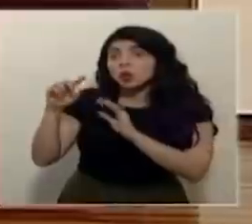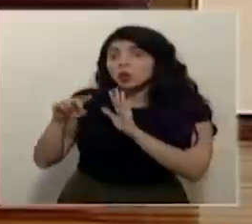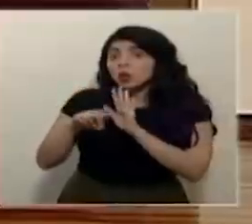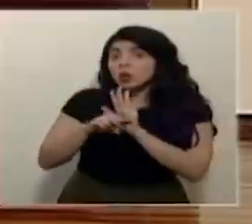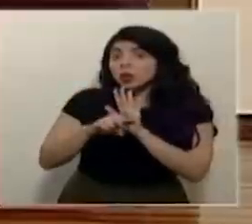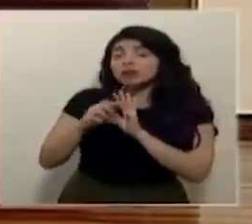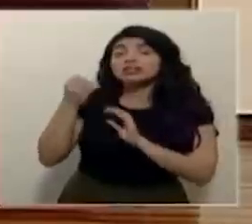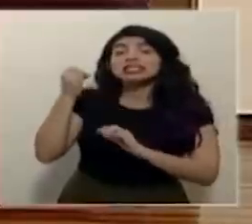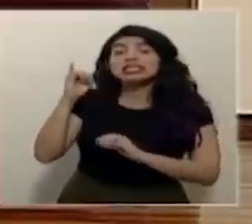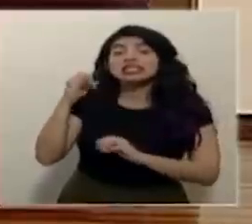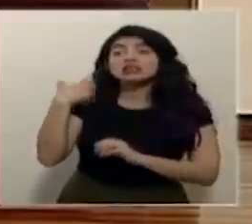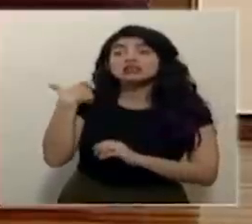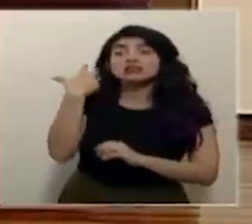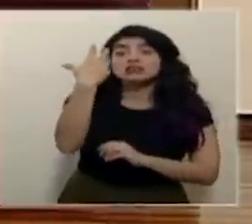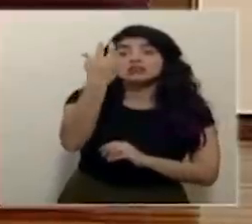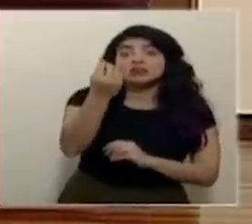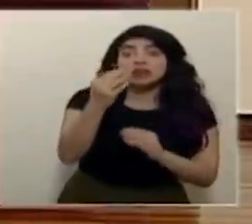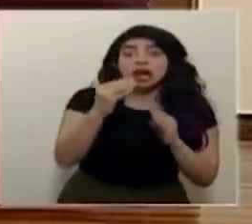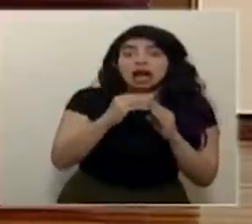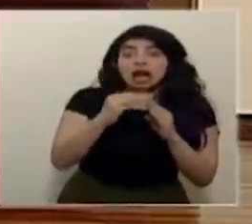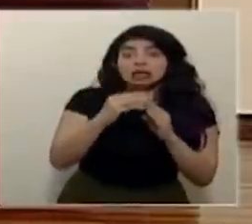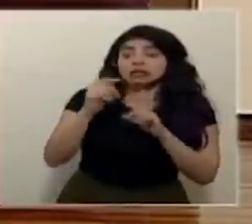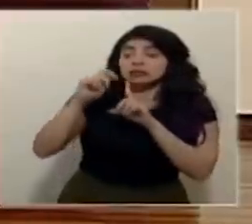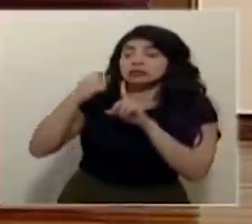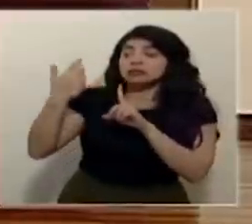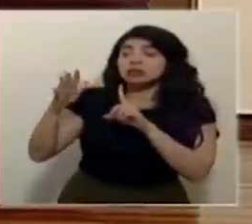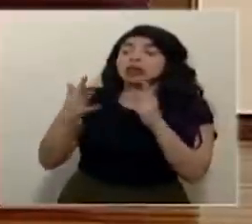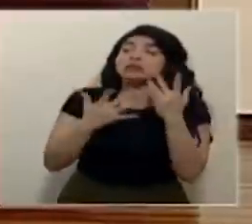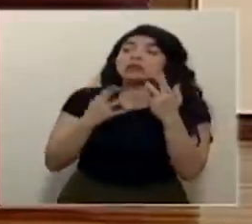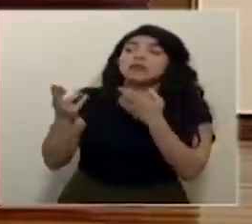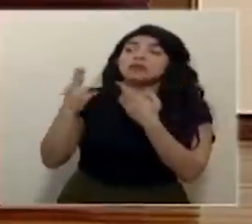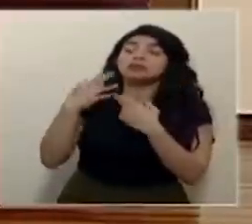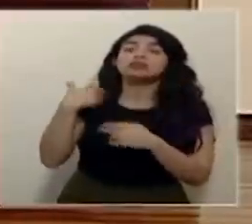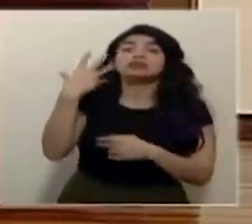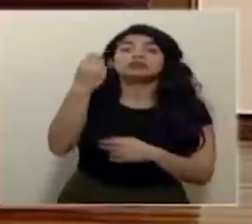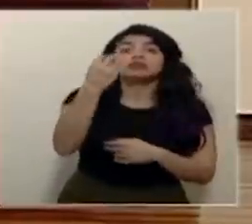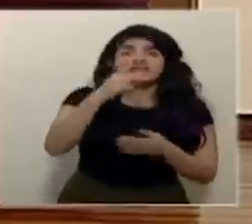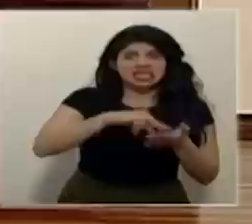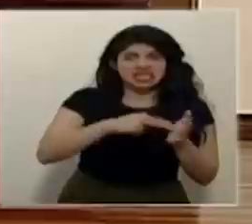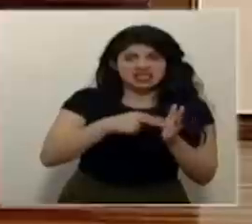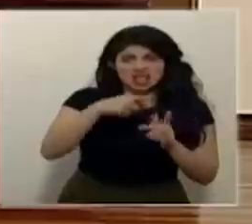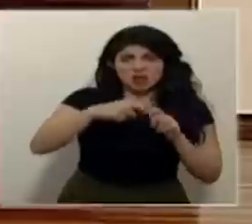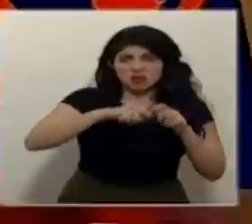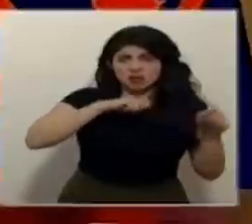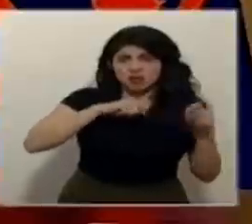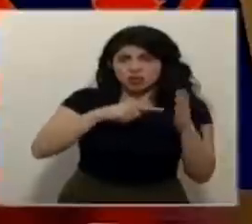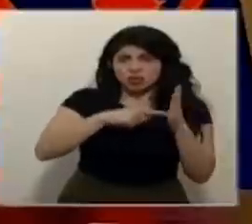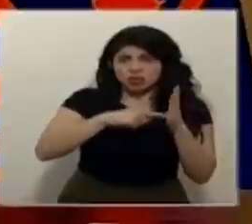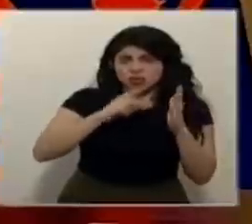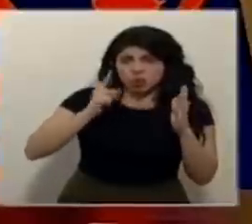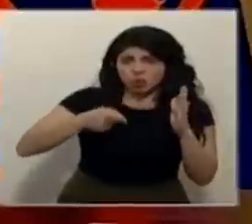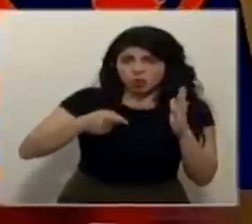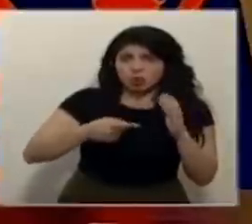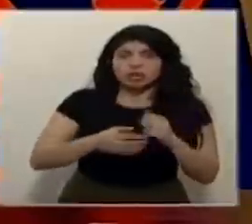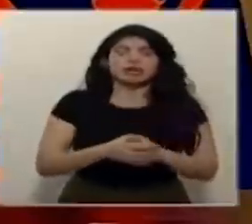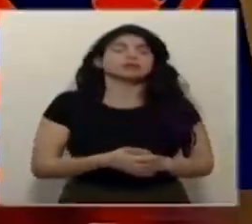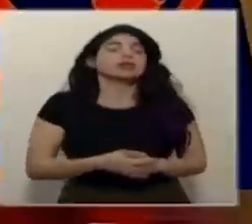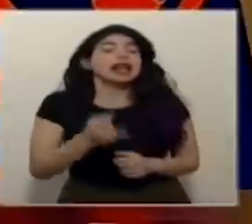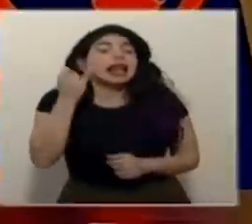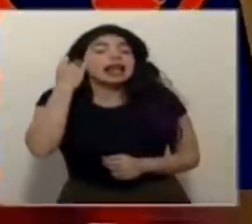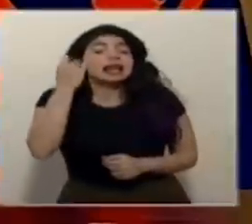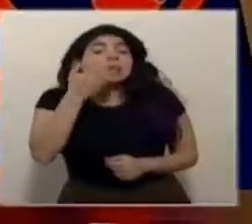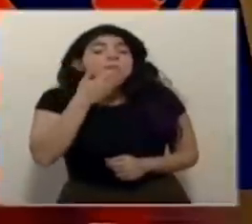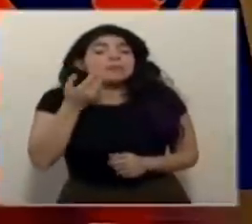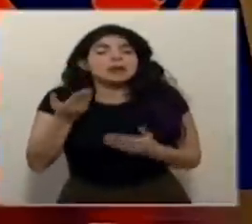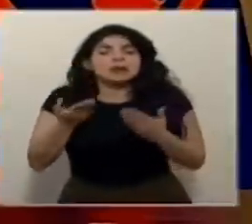si salen de sus hogares en los días previos a que le den el resultado están incumpliendo alguna orden lo ideal y tal vez